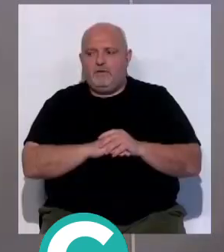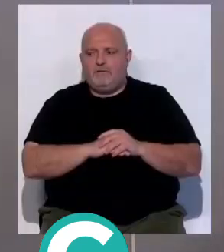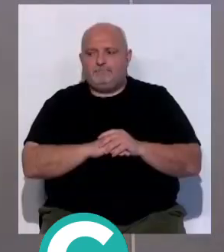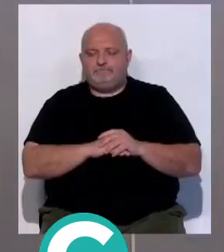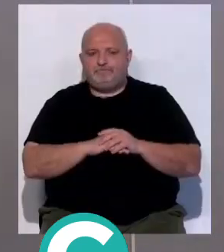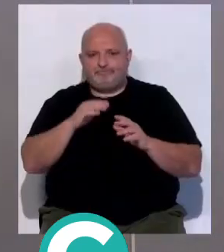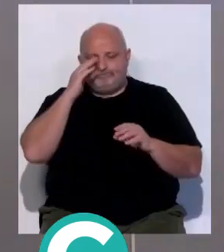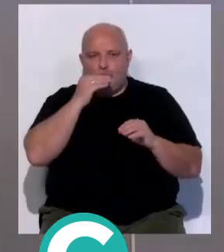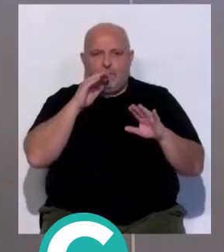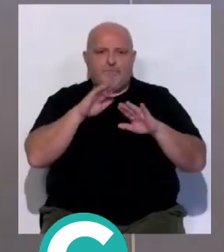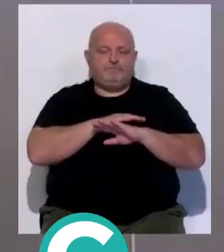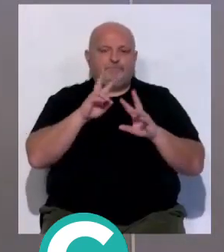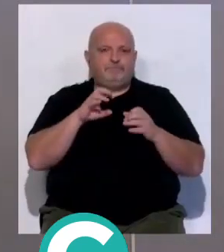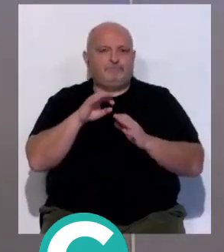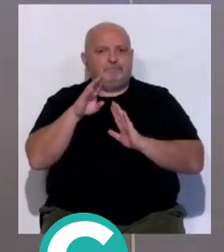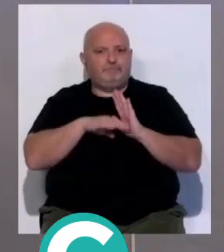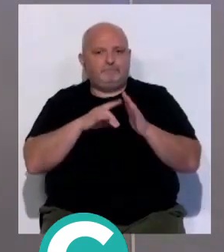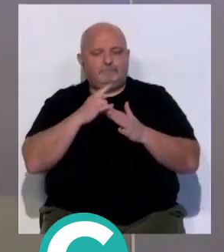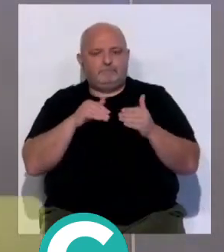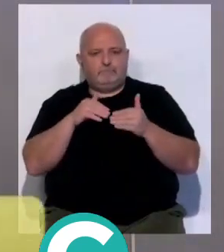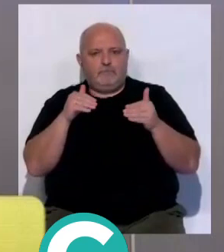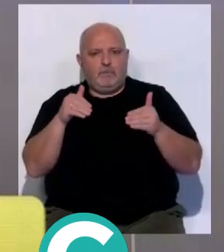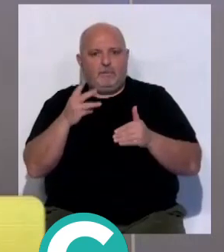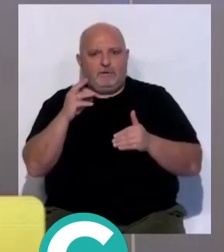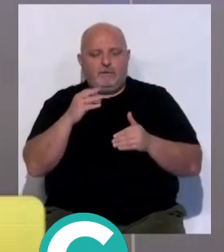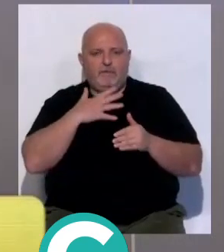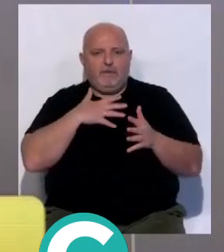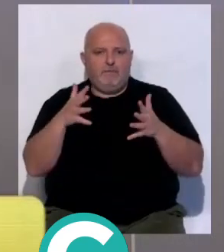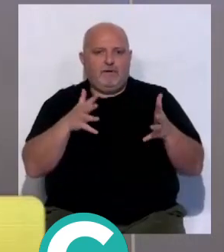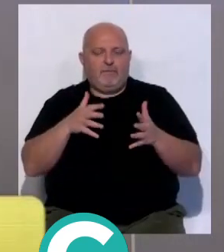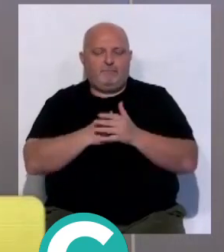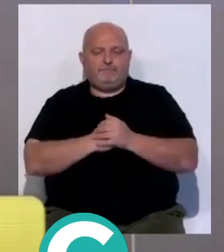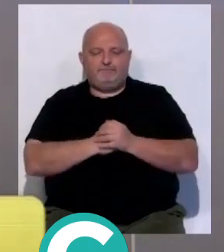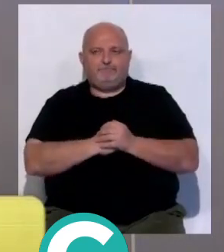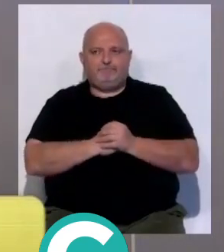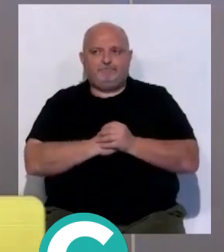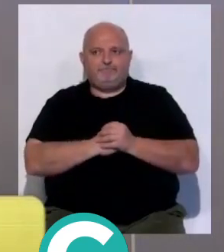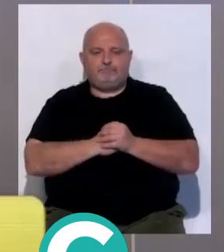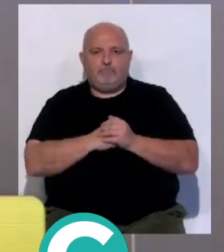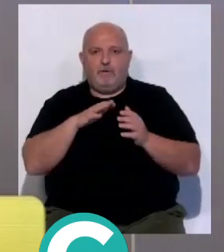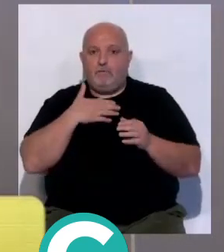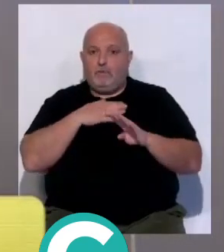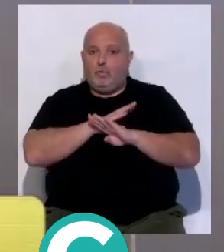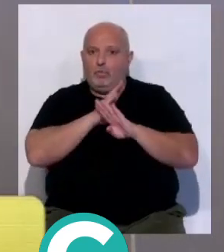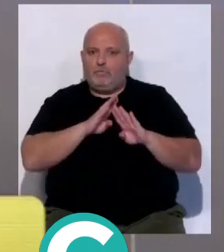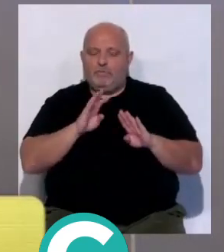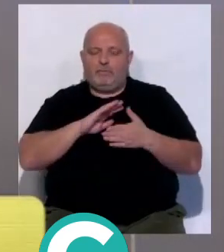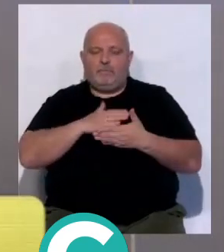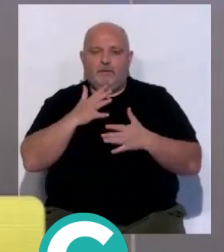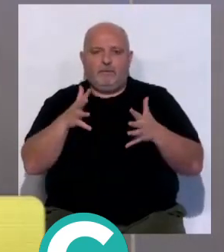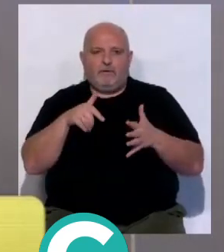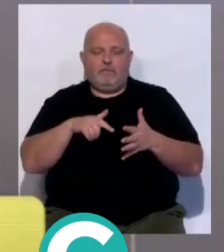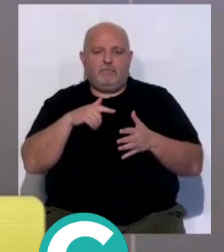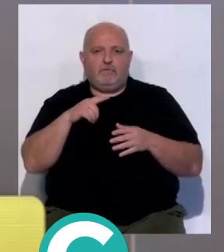Hola, muy buenas noches. Ya estamos en este jueves 30 ya de marzo, mañana último día de este mes,